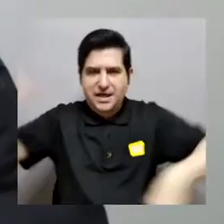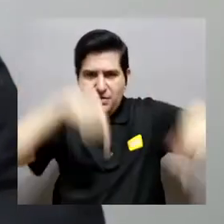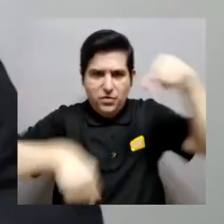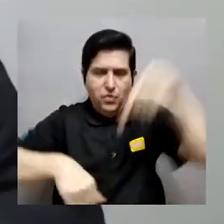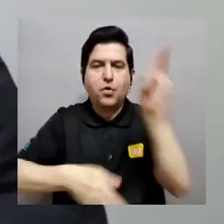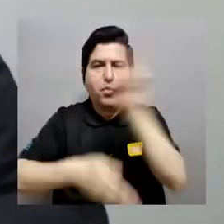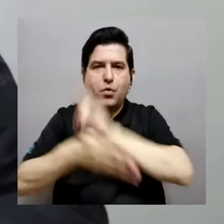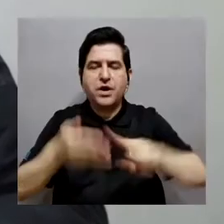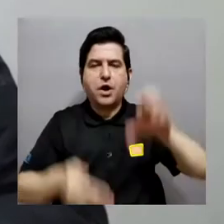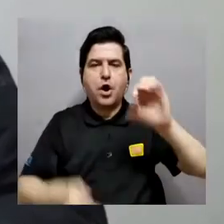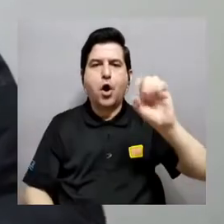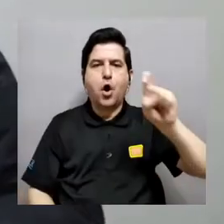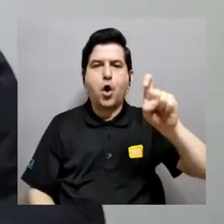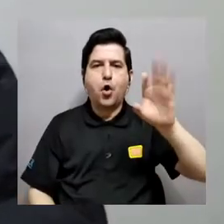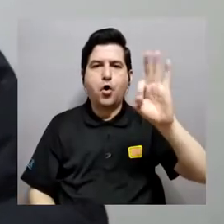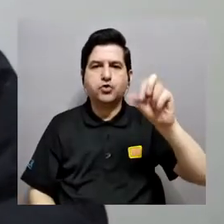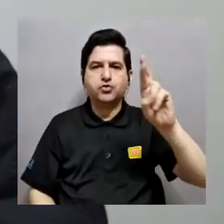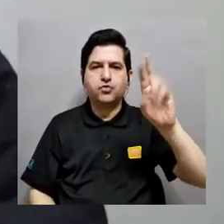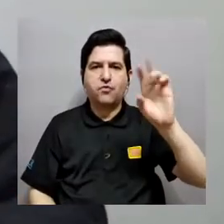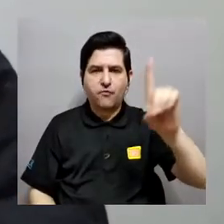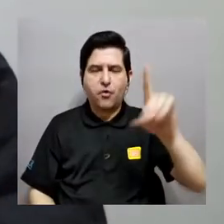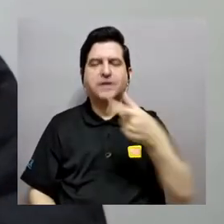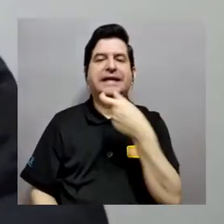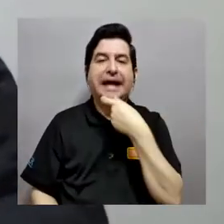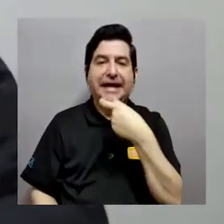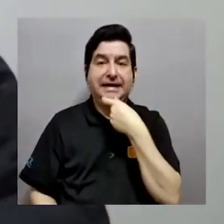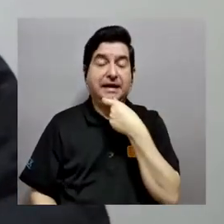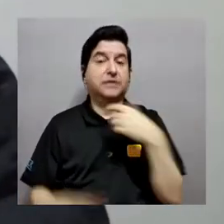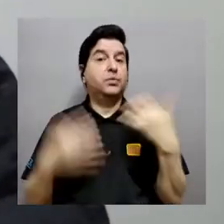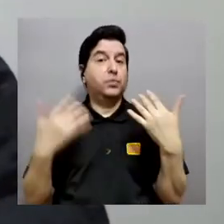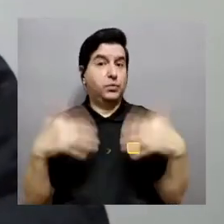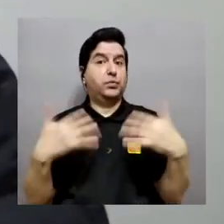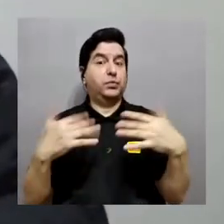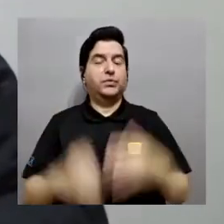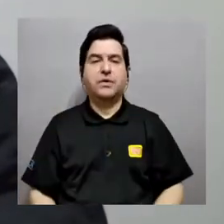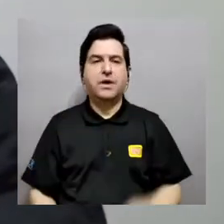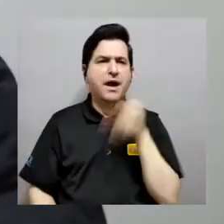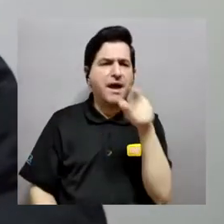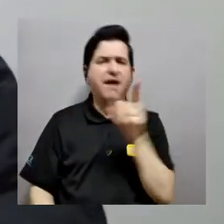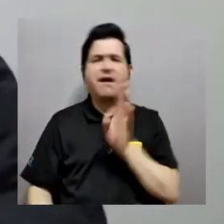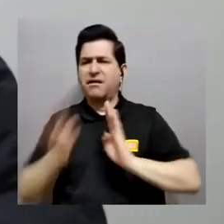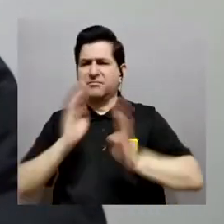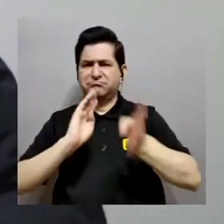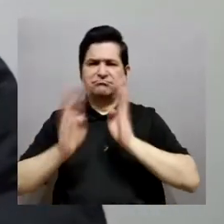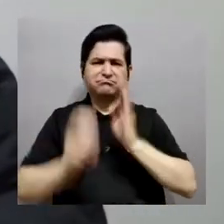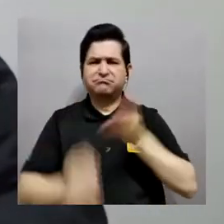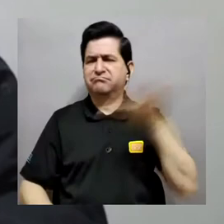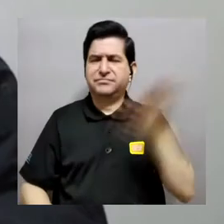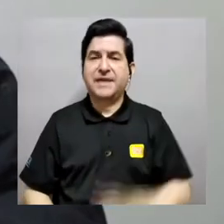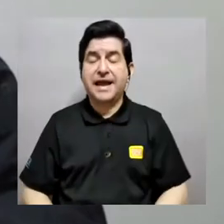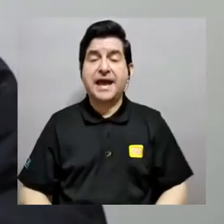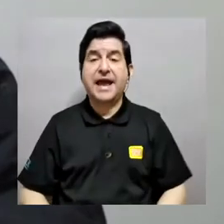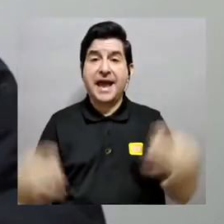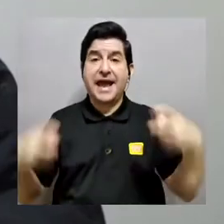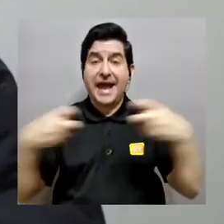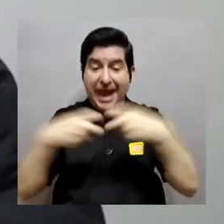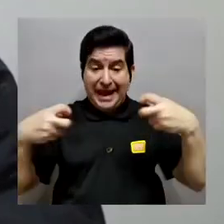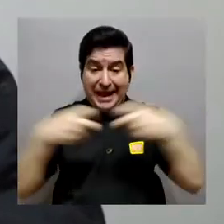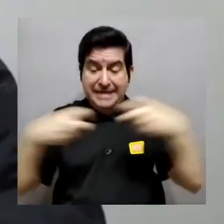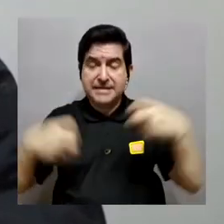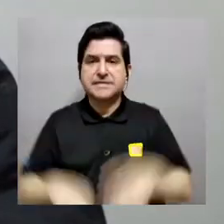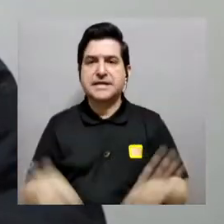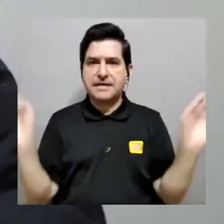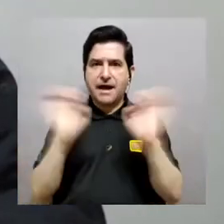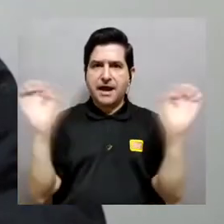química de la Universidad de Oxford, Inglaterra, nada más y nada menos. Y nos va a estar hablando sobre la electricidad